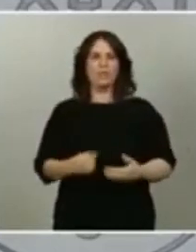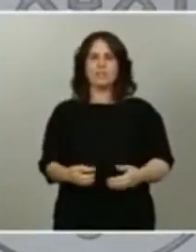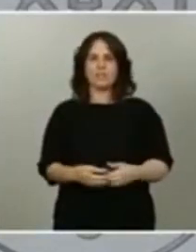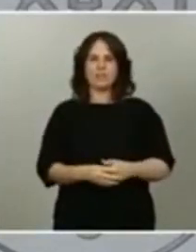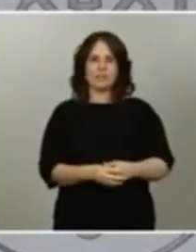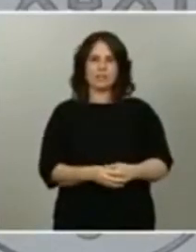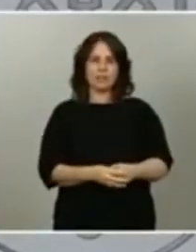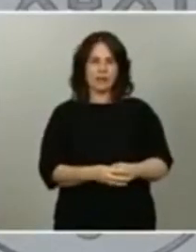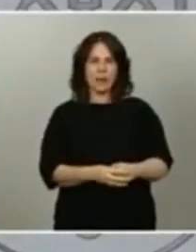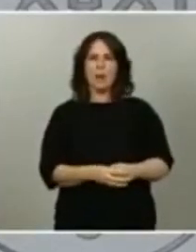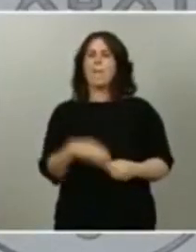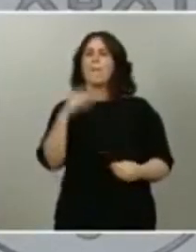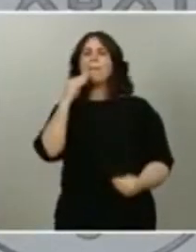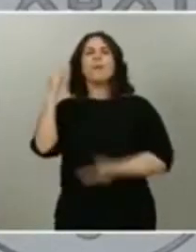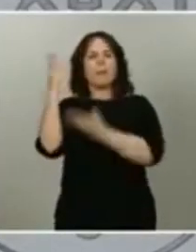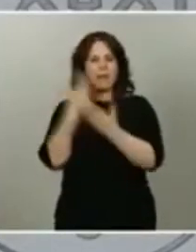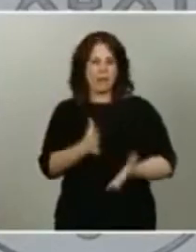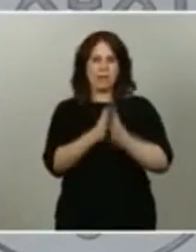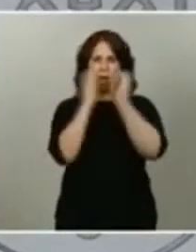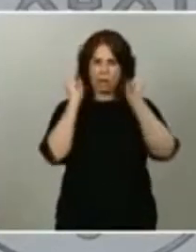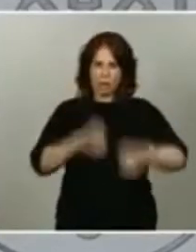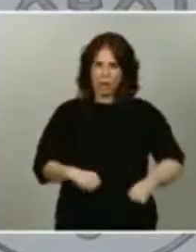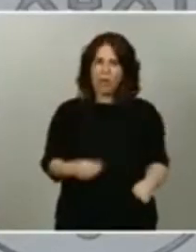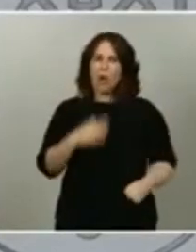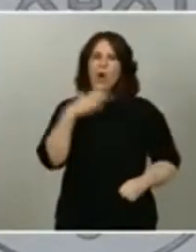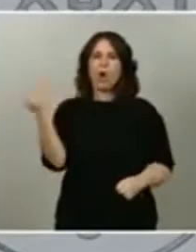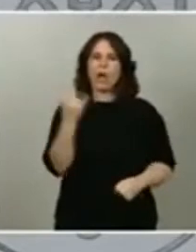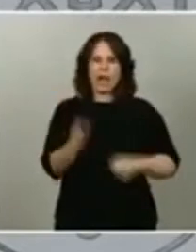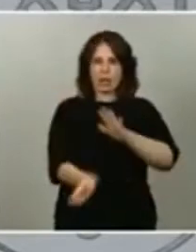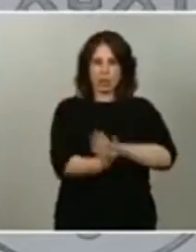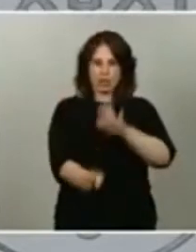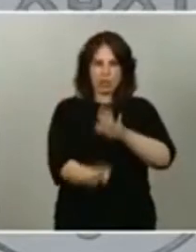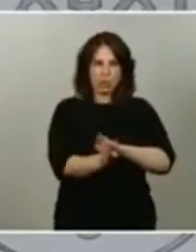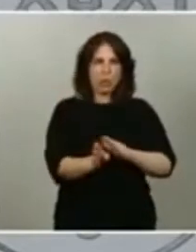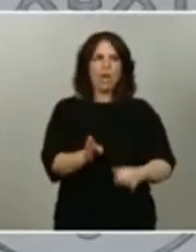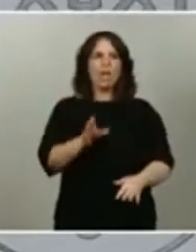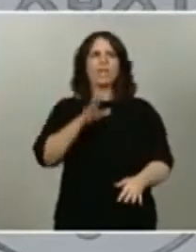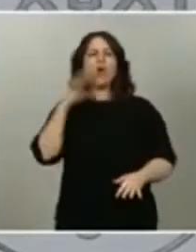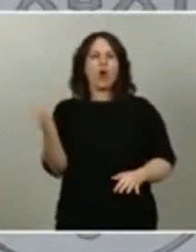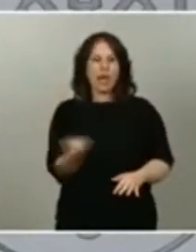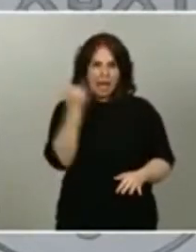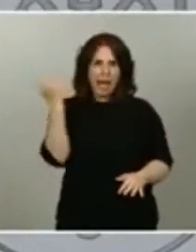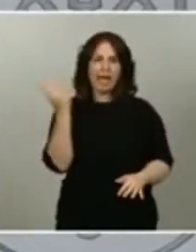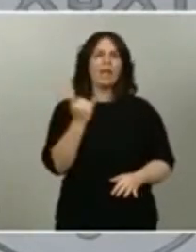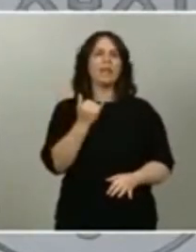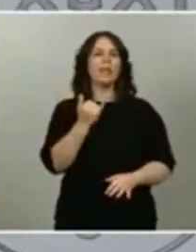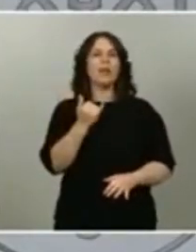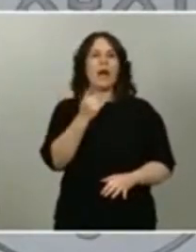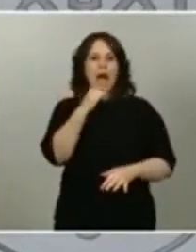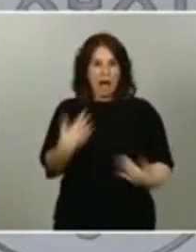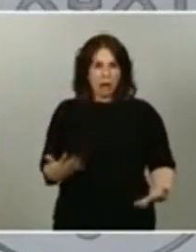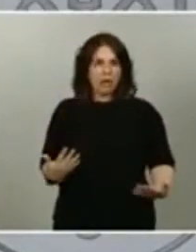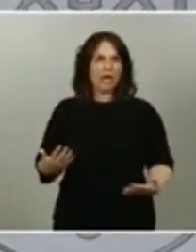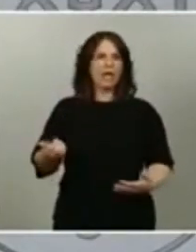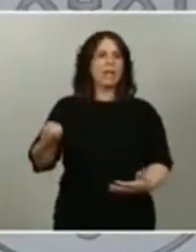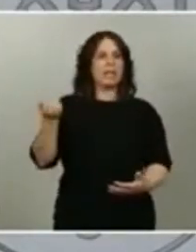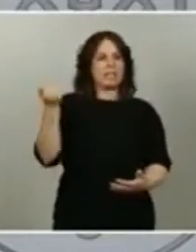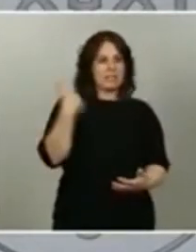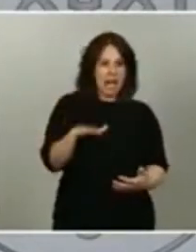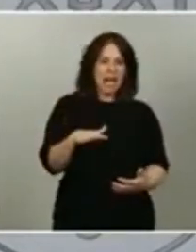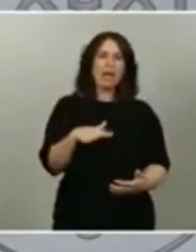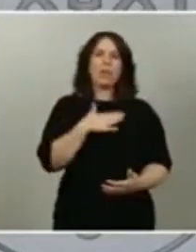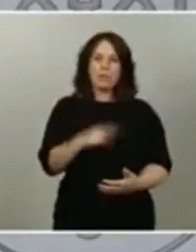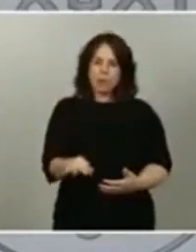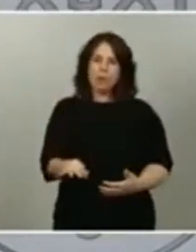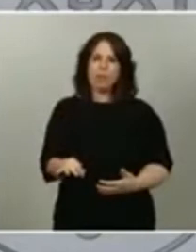a este acuerdo. Ojalá tenga continuidad y ojalá nos permita poner el foco ahora en una materia